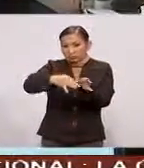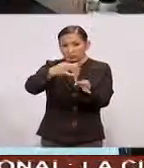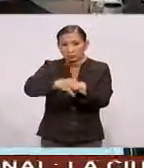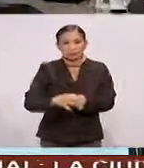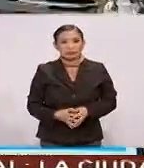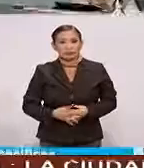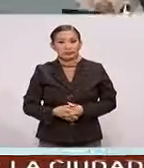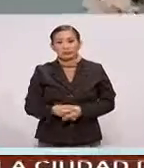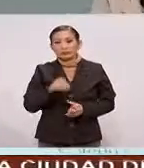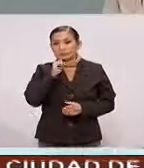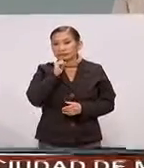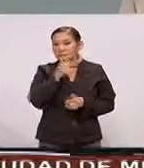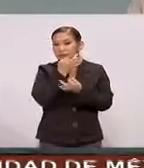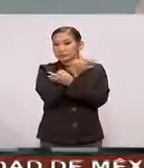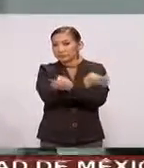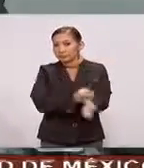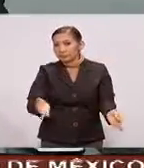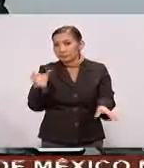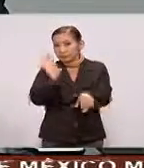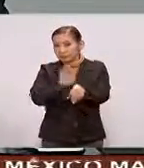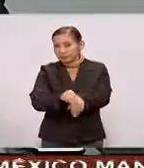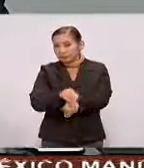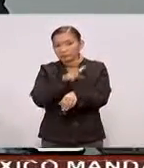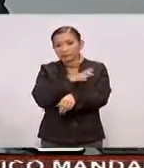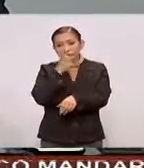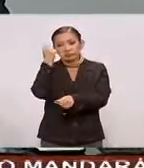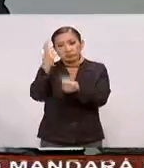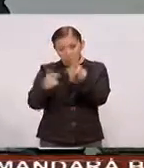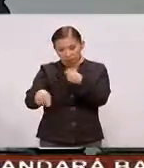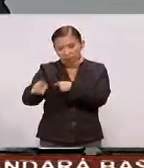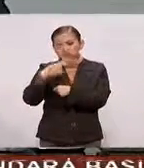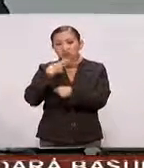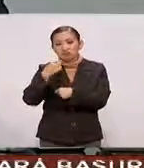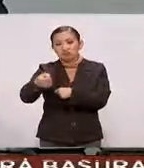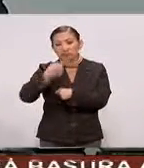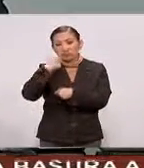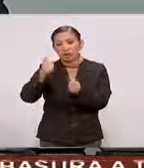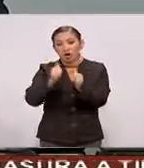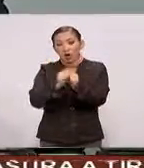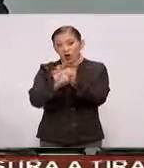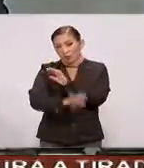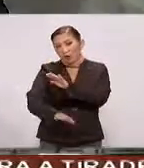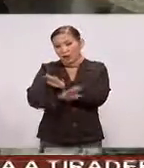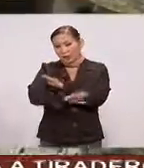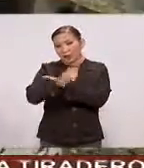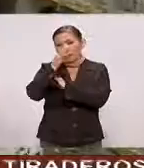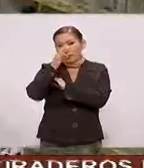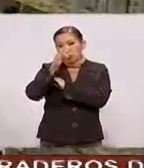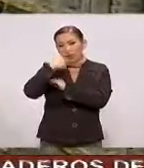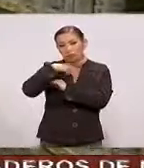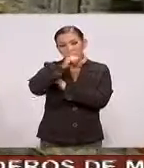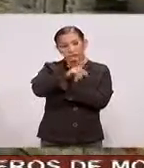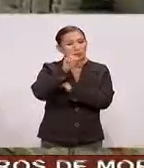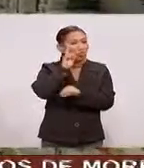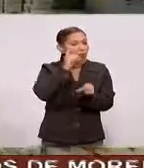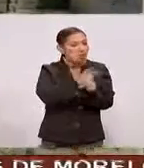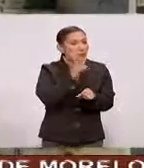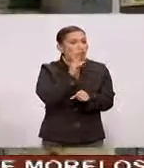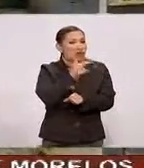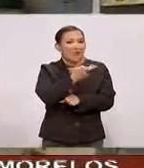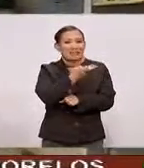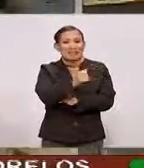También informó Sobre los permisos Que ha otorgado Para el uso De medicamentos A base de marihuana Esto derivado Del caso De la niña